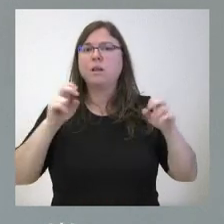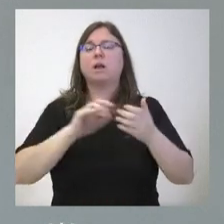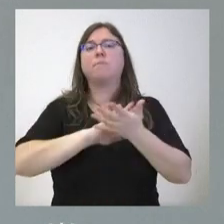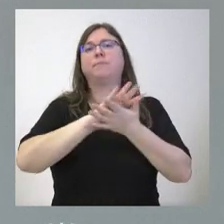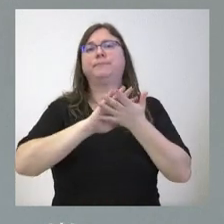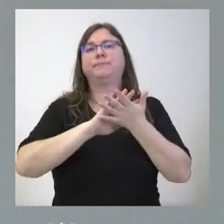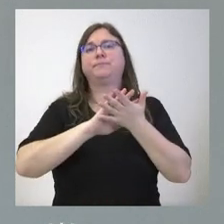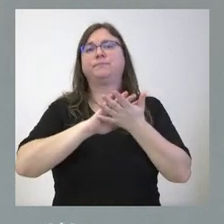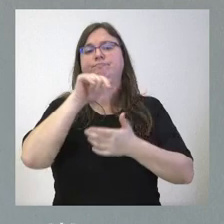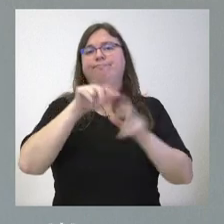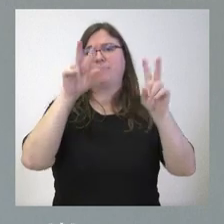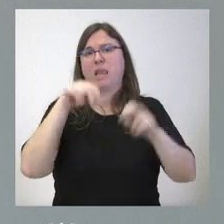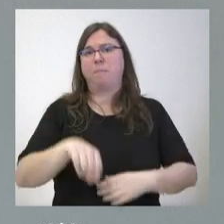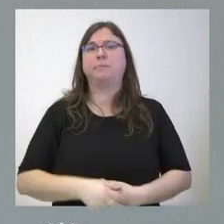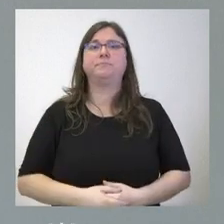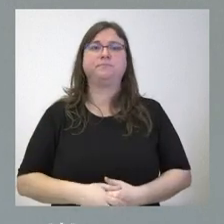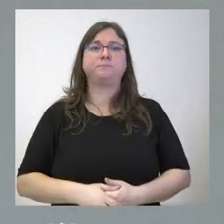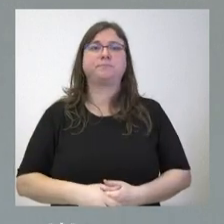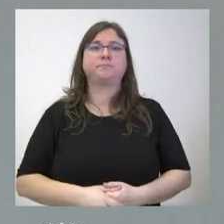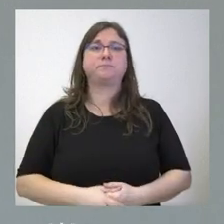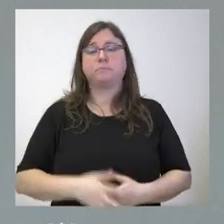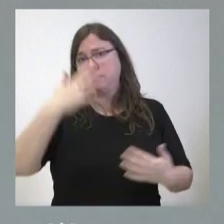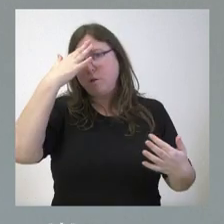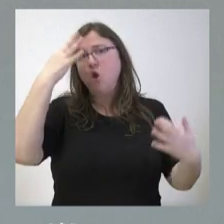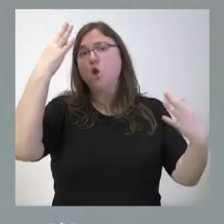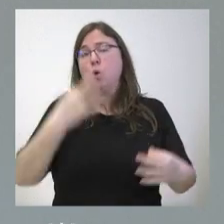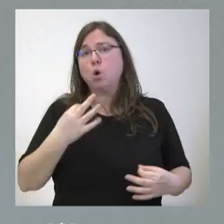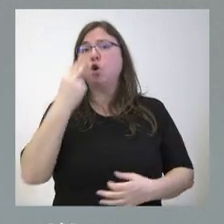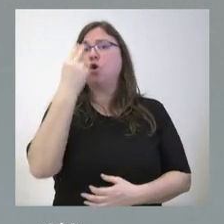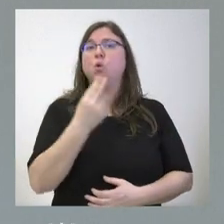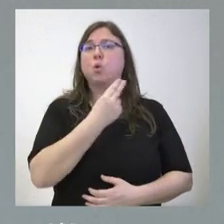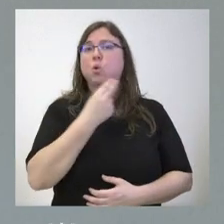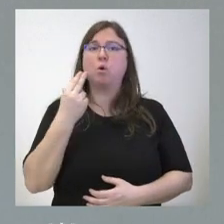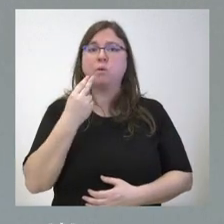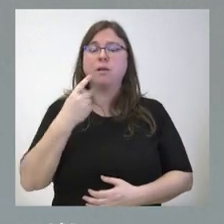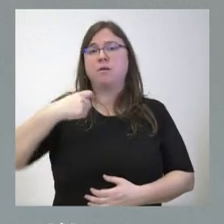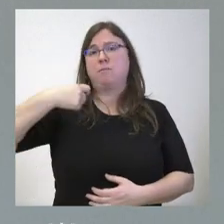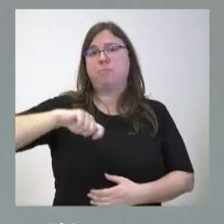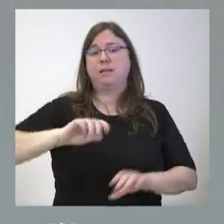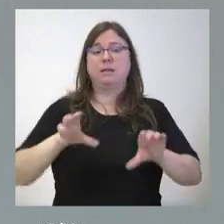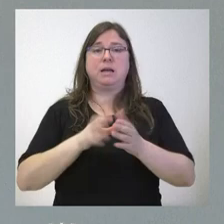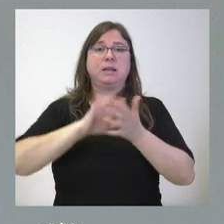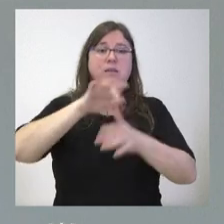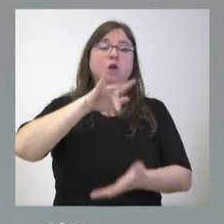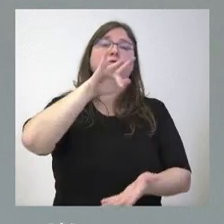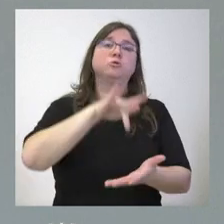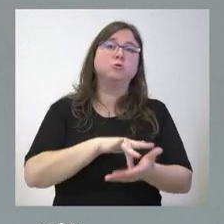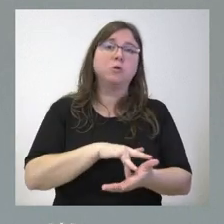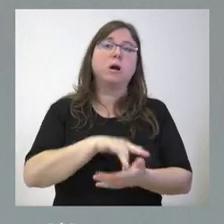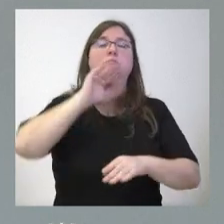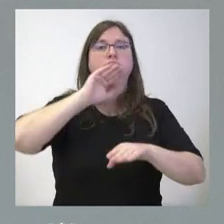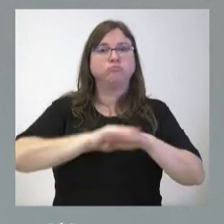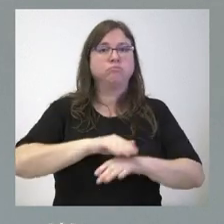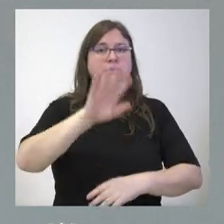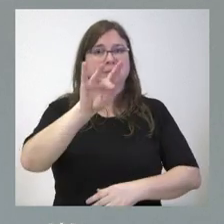este asunto lógicamente los compromisos que el presidente de la junta de castellín asumió en sede parlamentaria se van a cumplir